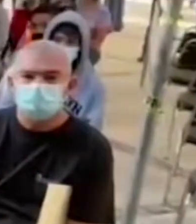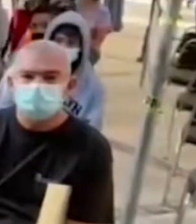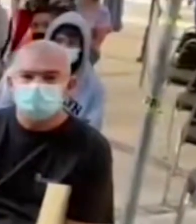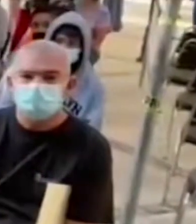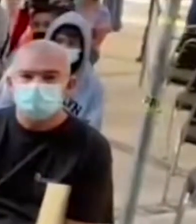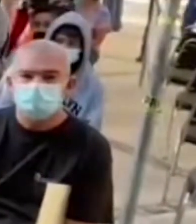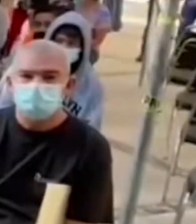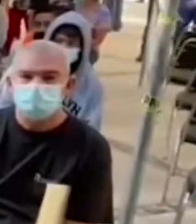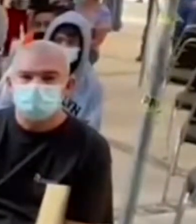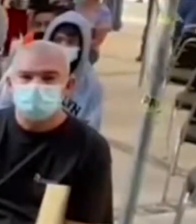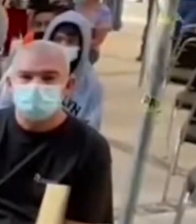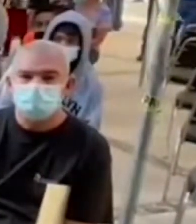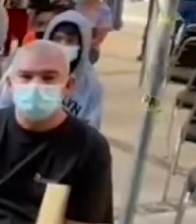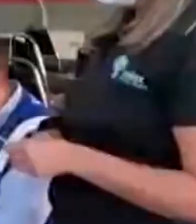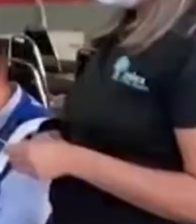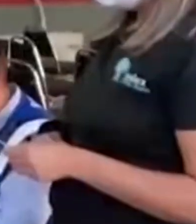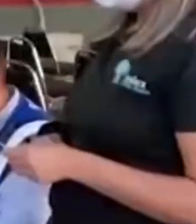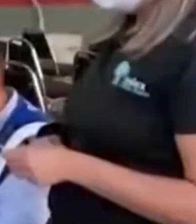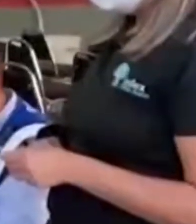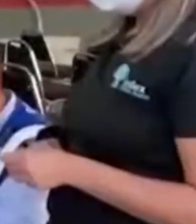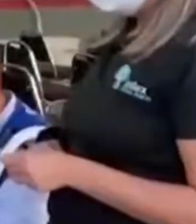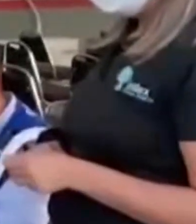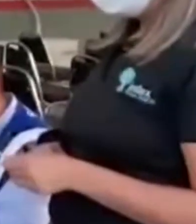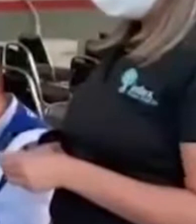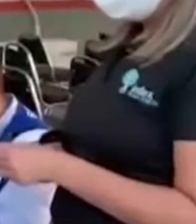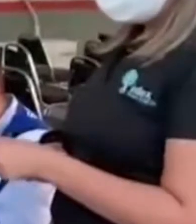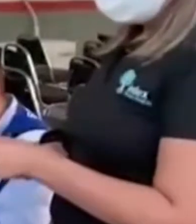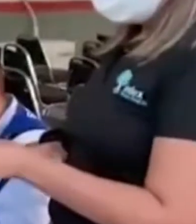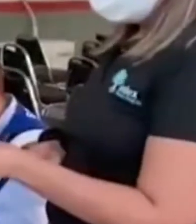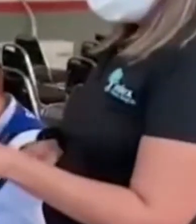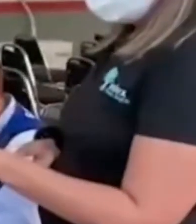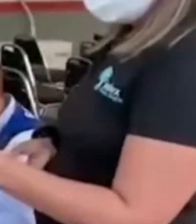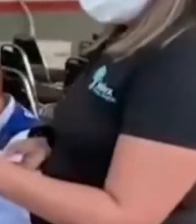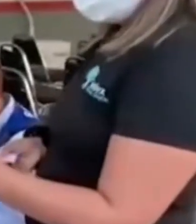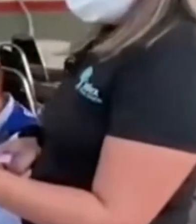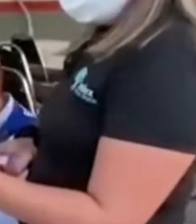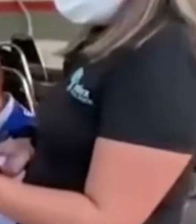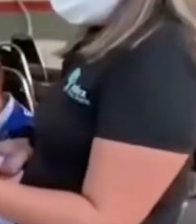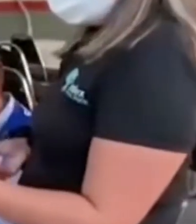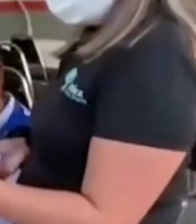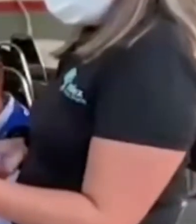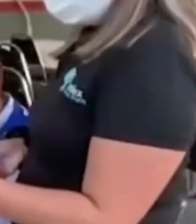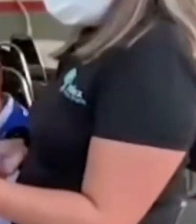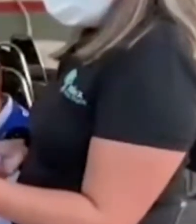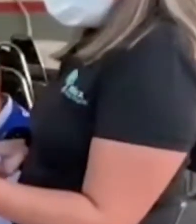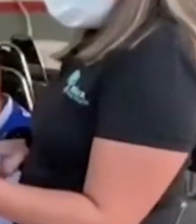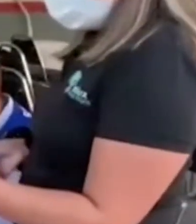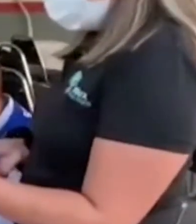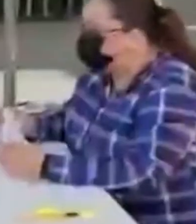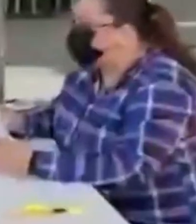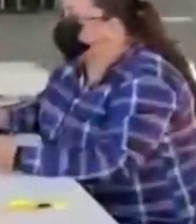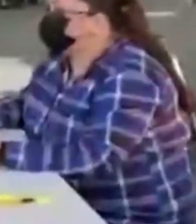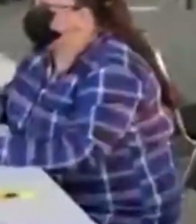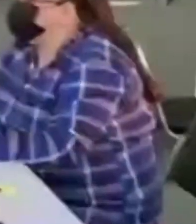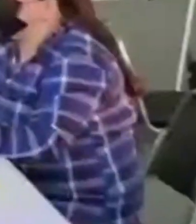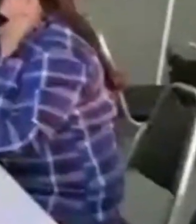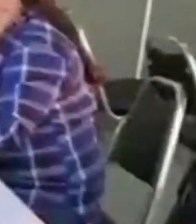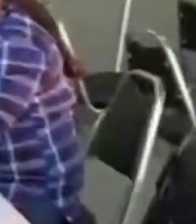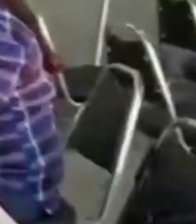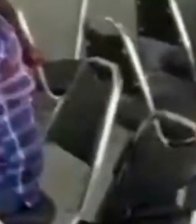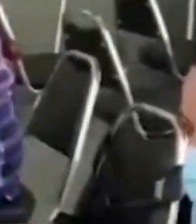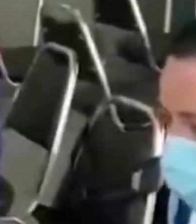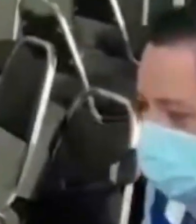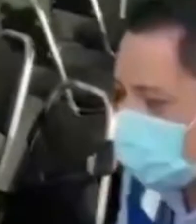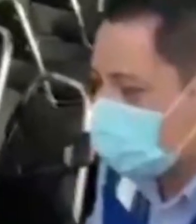y la seguridad en materia de salud, así como la competitividad y migración. El funcionario federal expuso que la